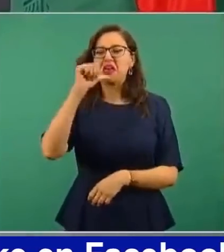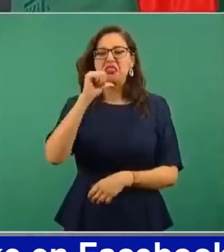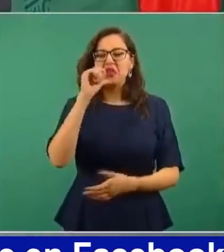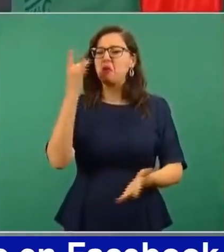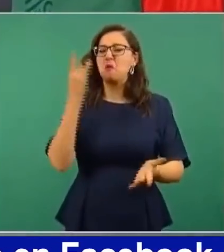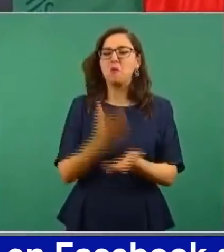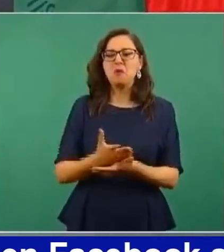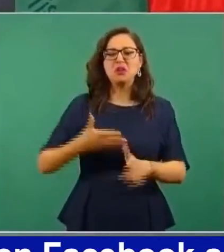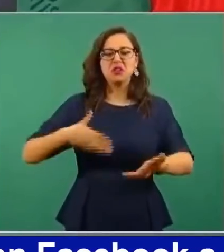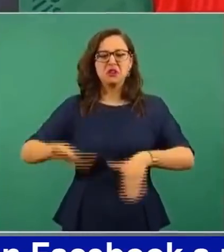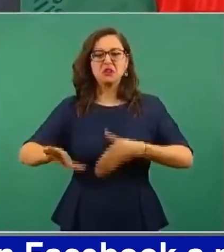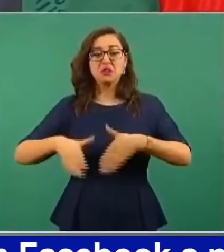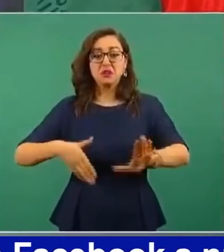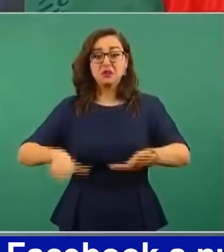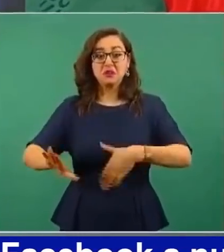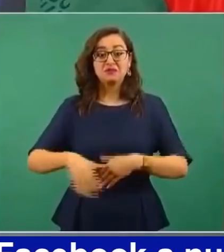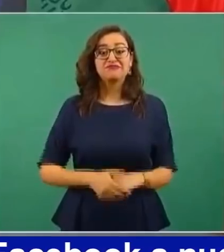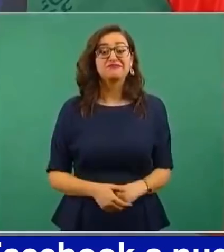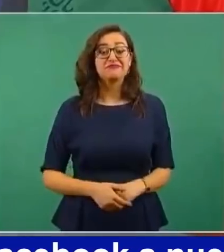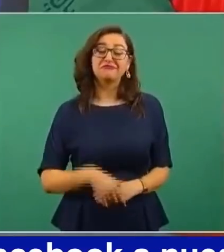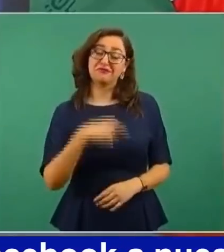Estoy bateando arriba de 300.